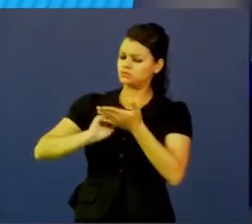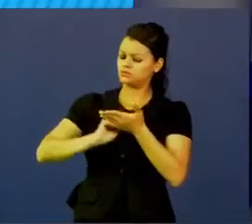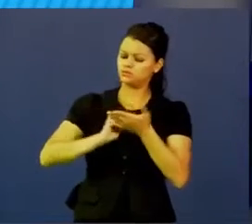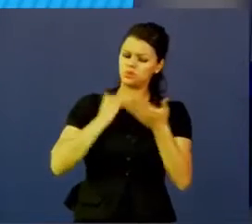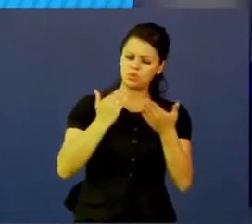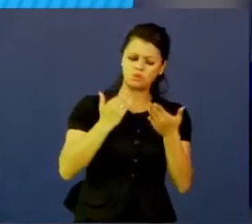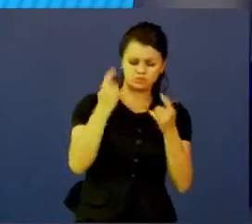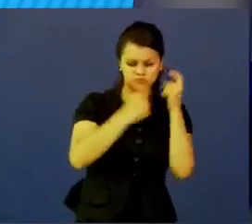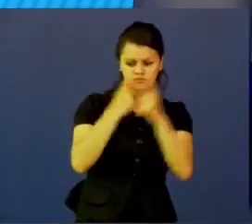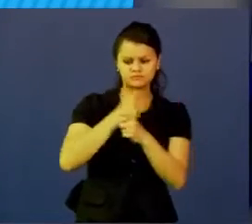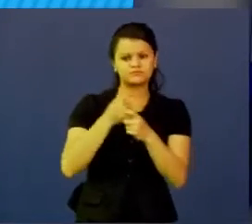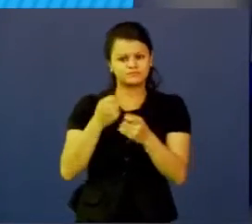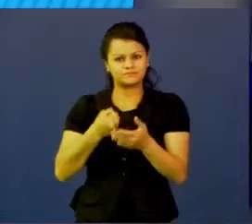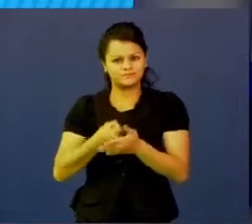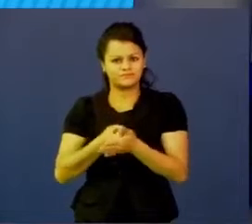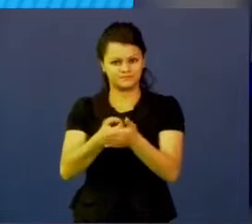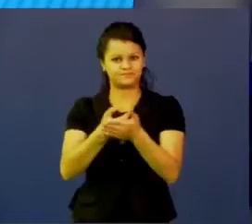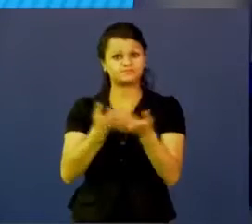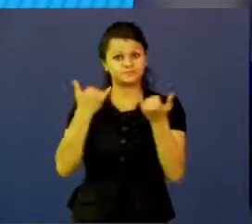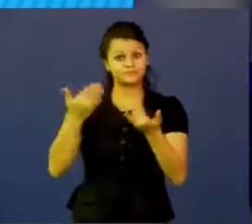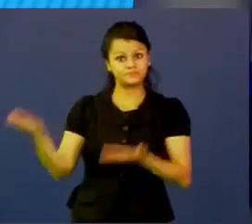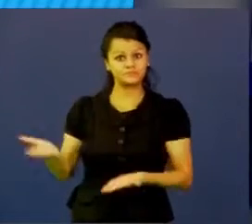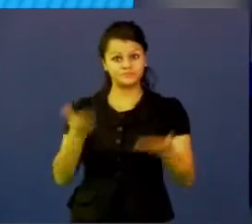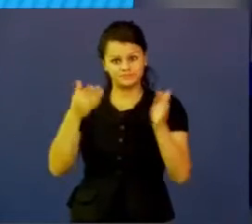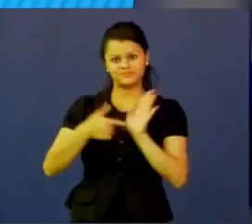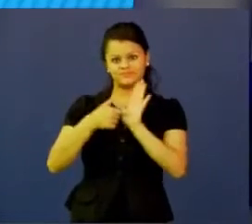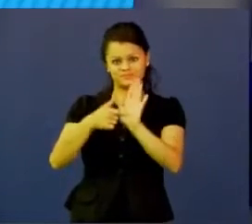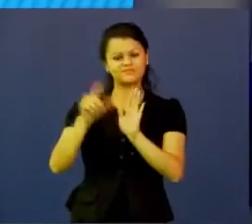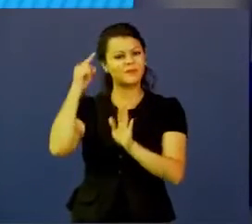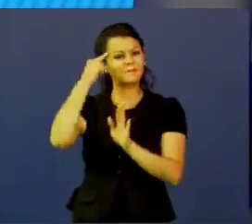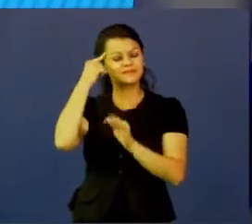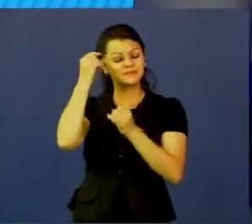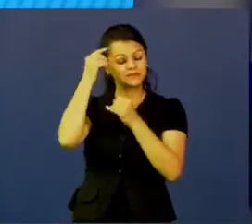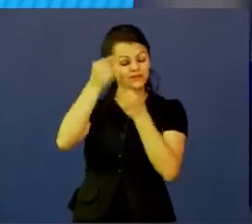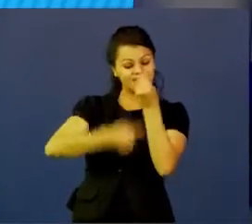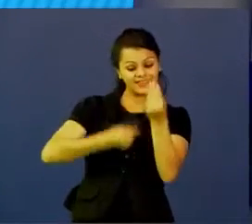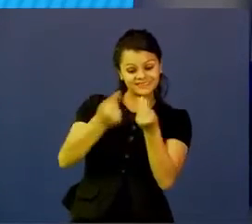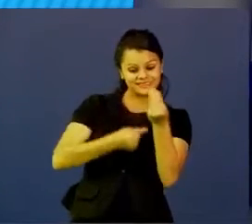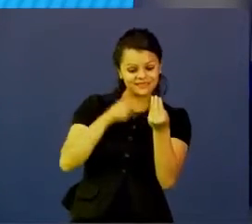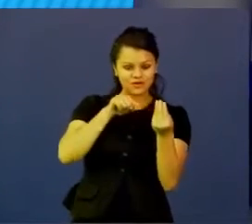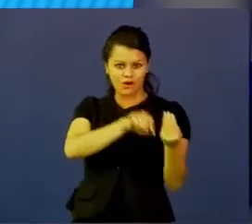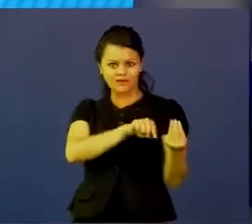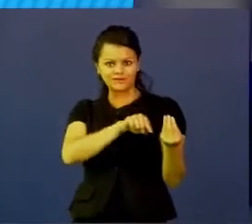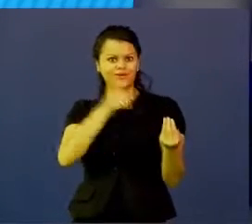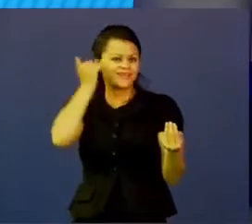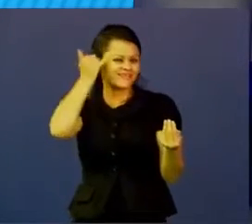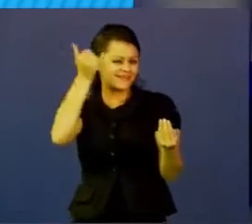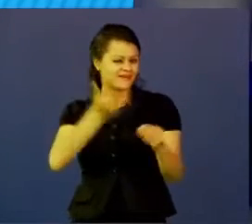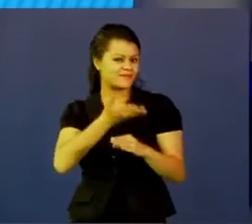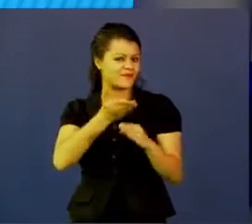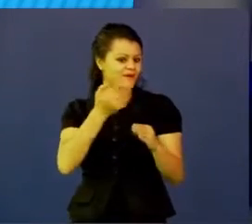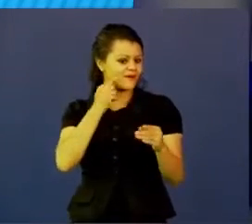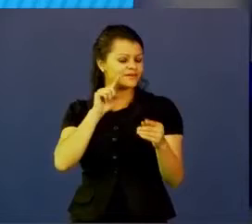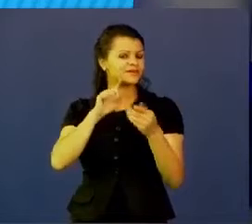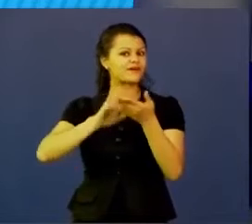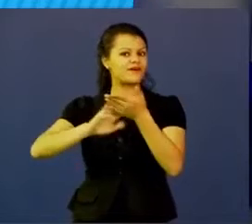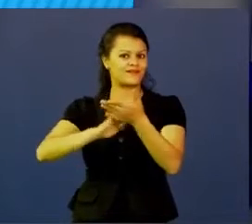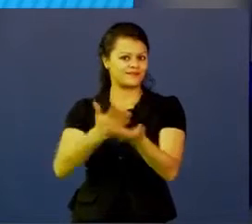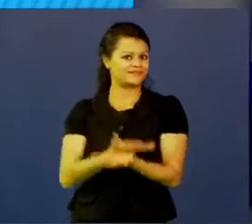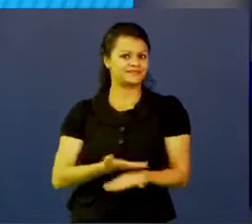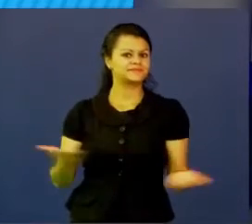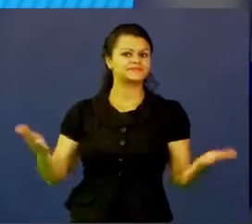lo que vamos a ver a continuación con pensamiento de diseño es una forma para llegar a esas soluciones. Y al final, porque todos